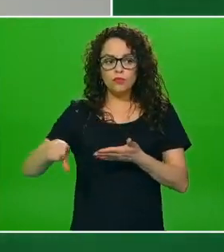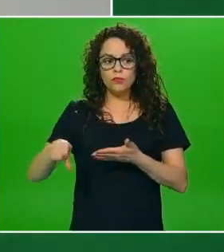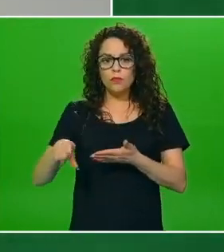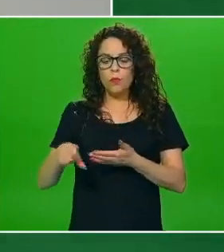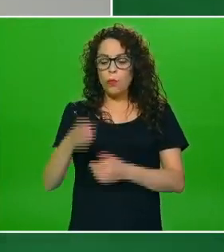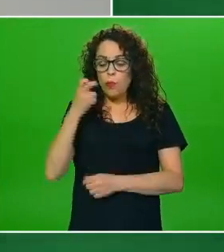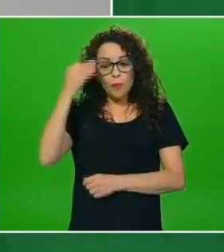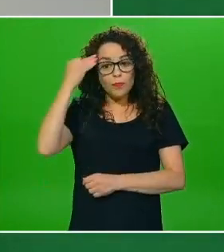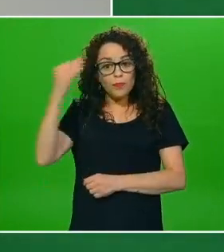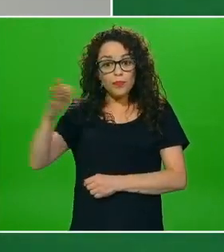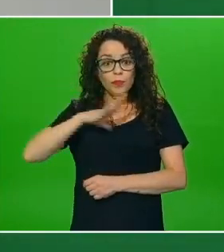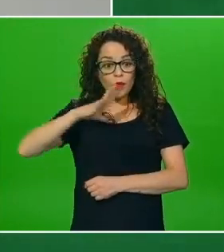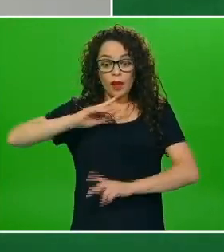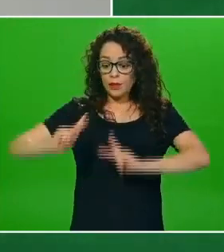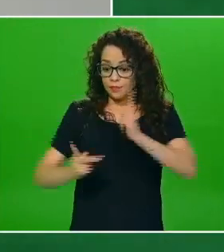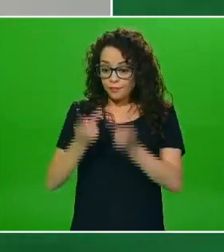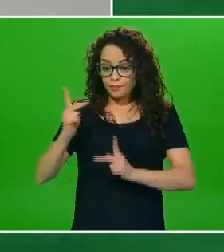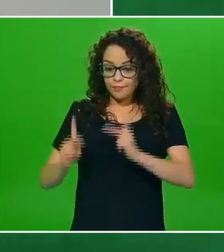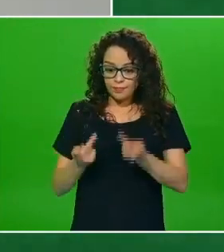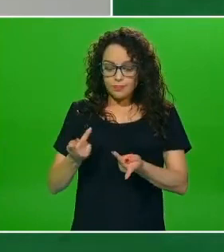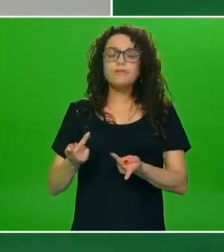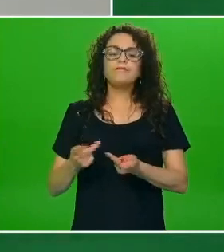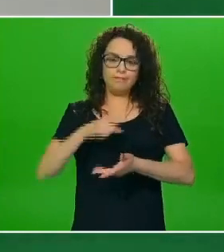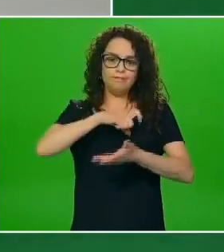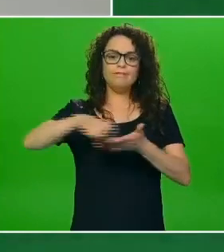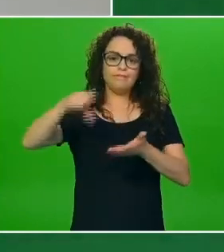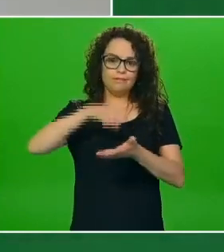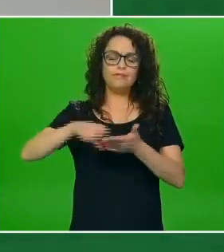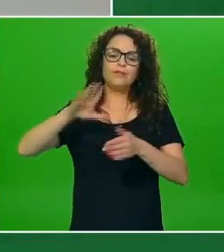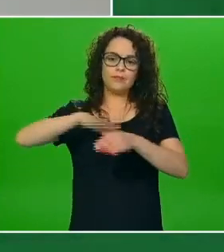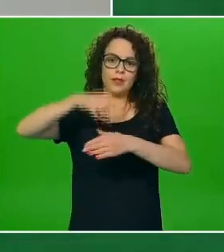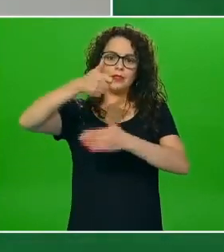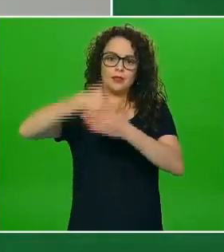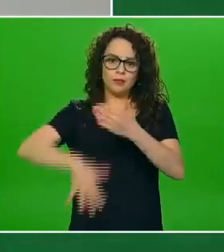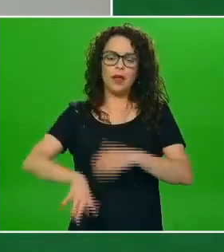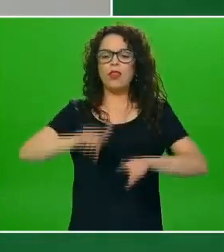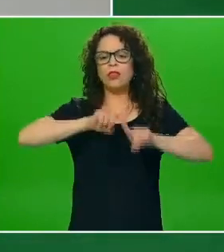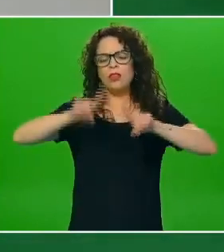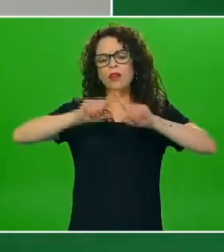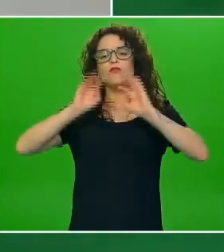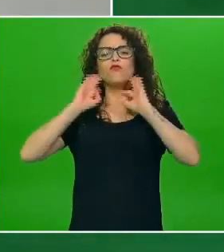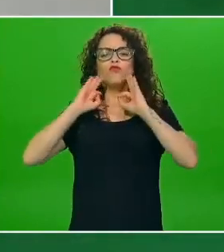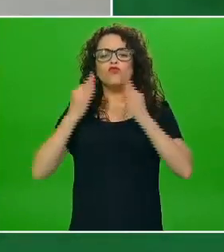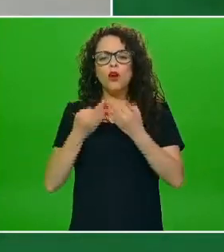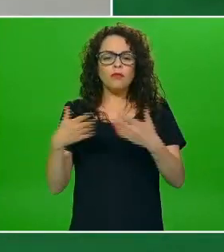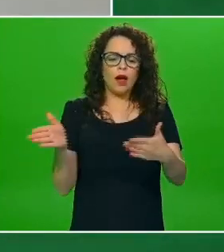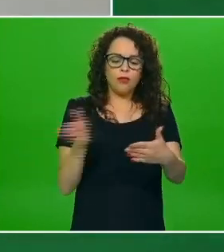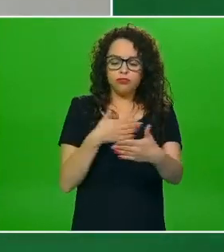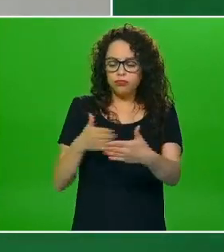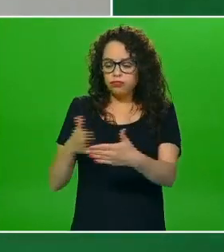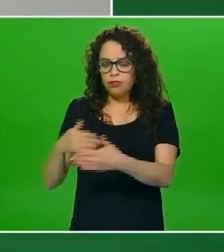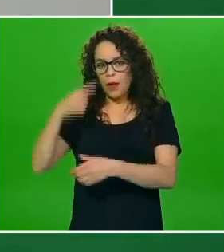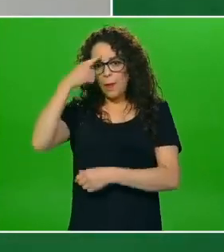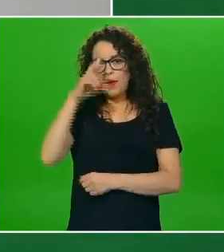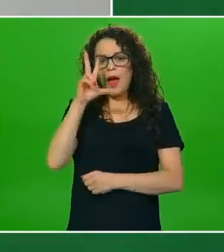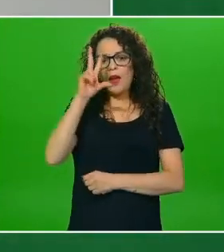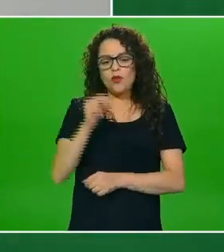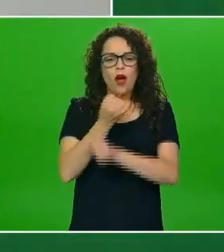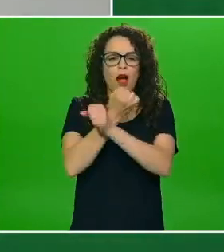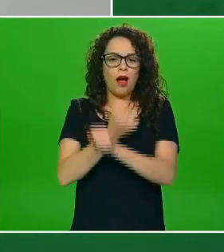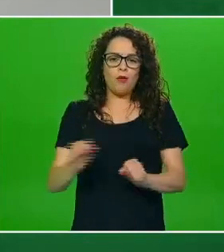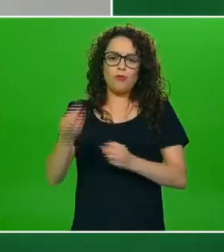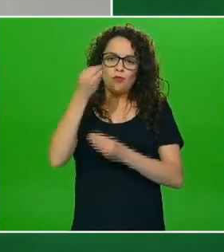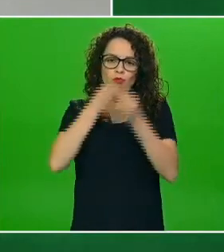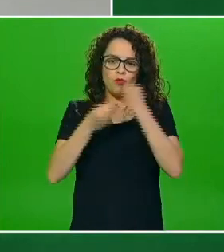temporada y prepararlos de formas diferentes para pues bueno no aburrirnos de comer estos alimentos